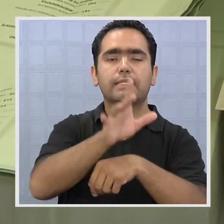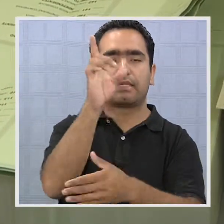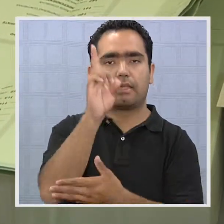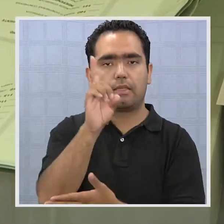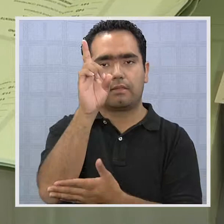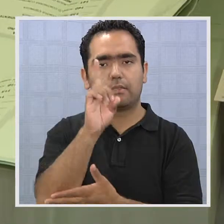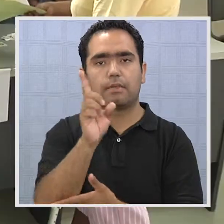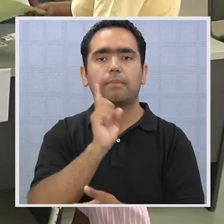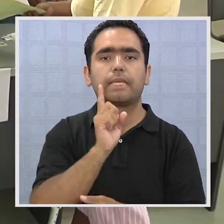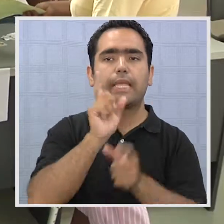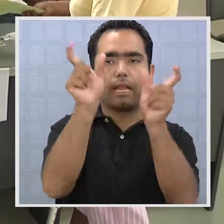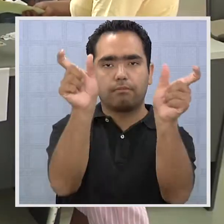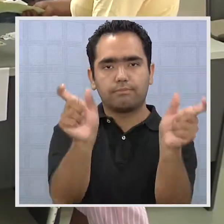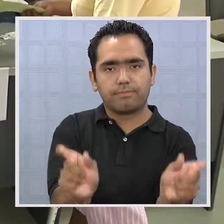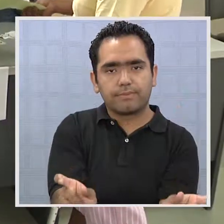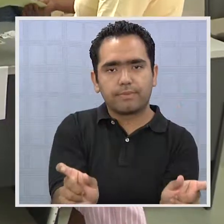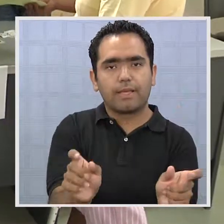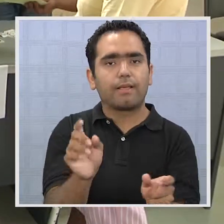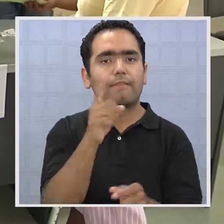15 de diciembre.